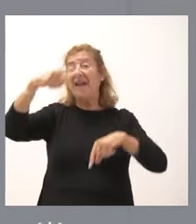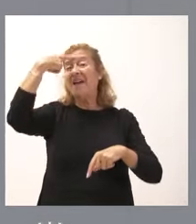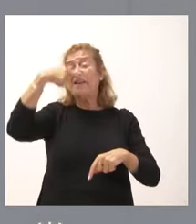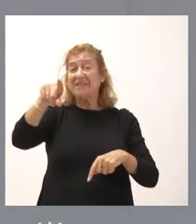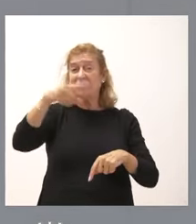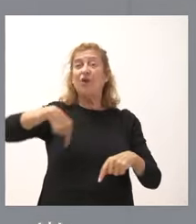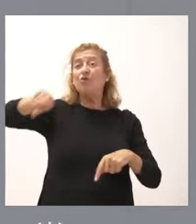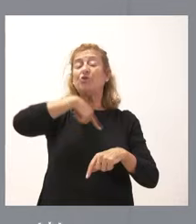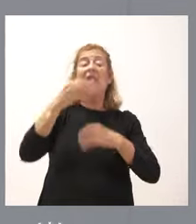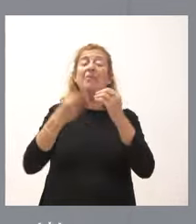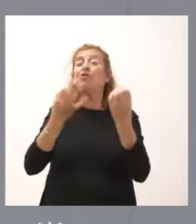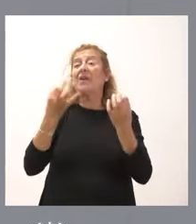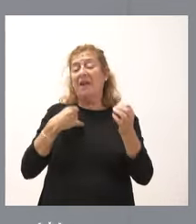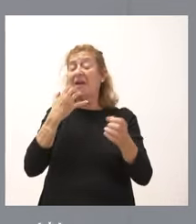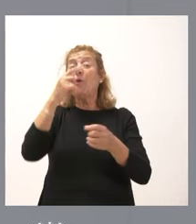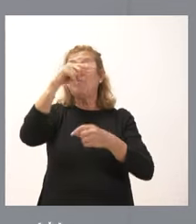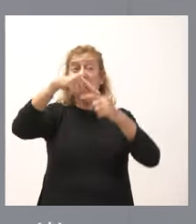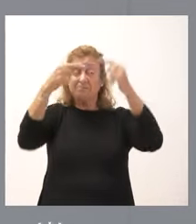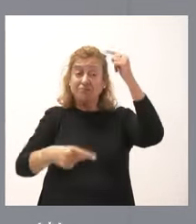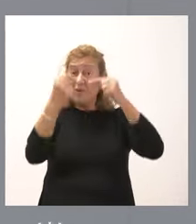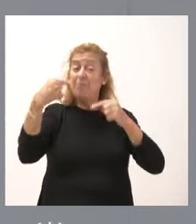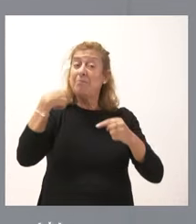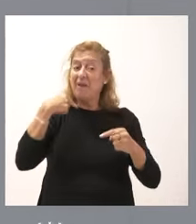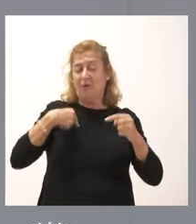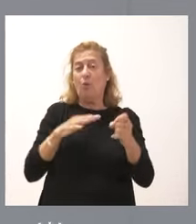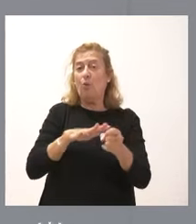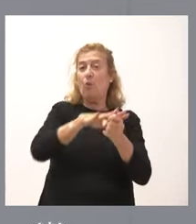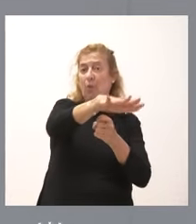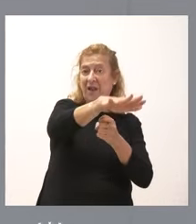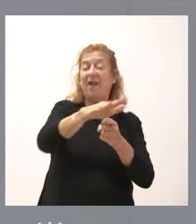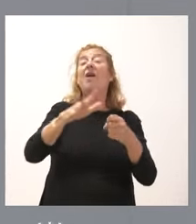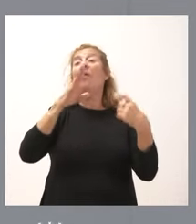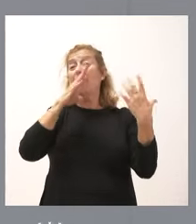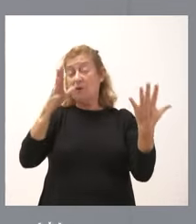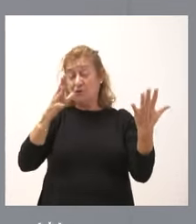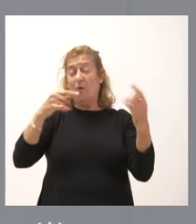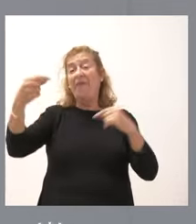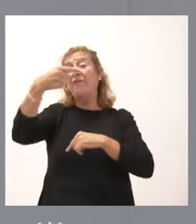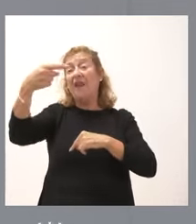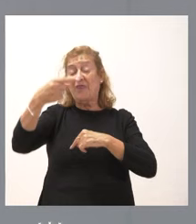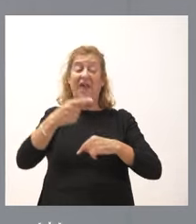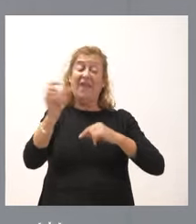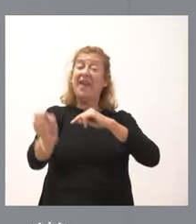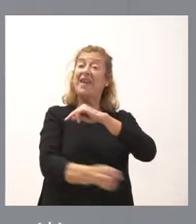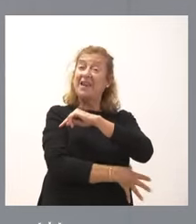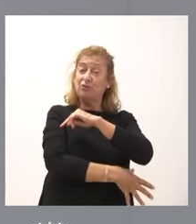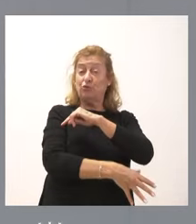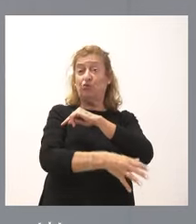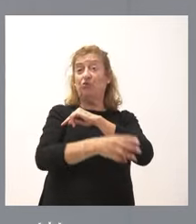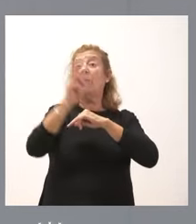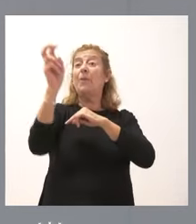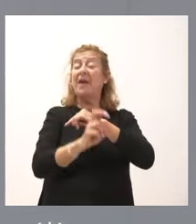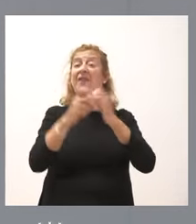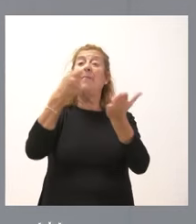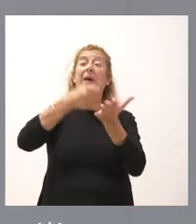hacemos es cubrir ese déficit en el transporte, por tanto, la diferencia, la brecha que hay entre los ingresos que se derivan del